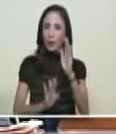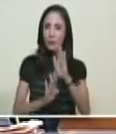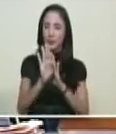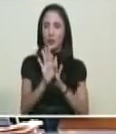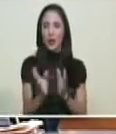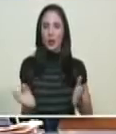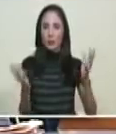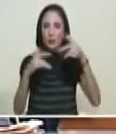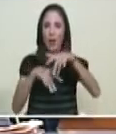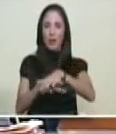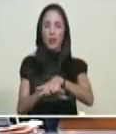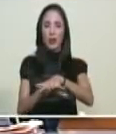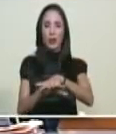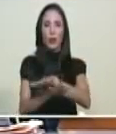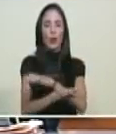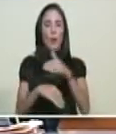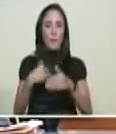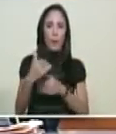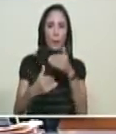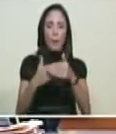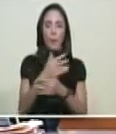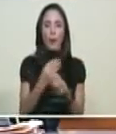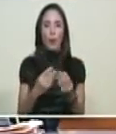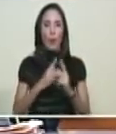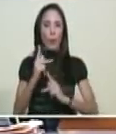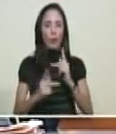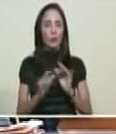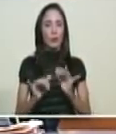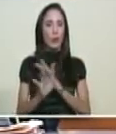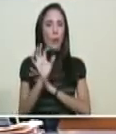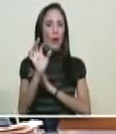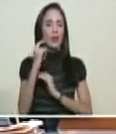integrando todas las fuerzas productivas del país.